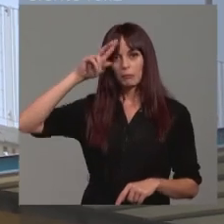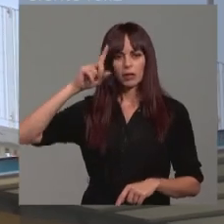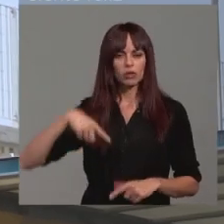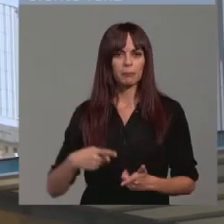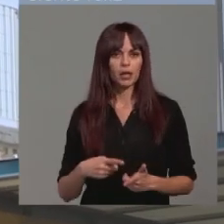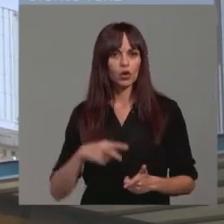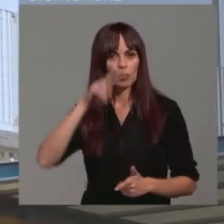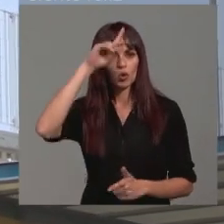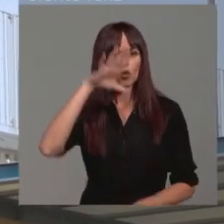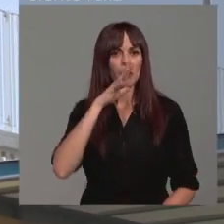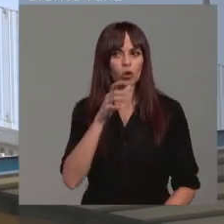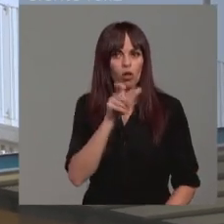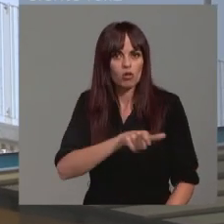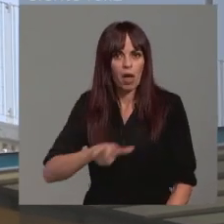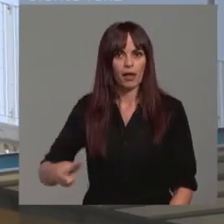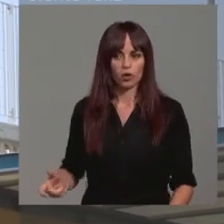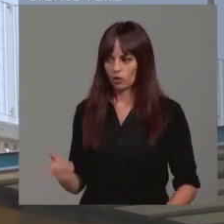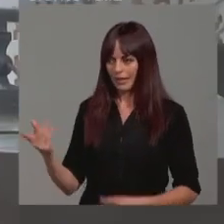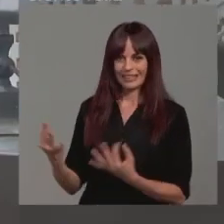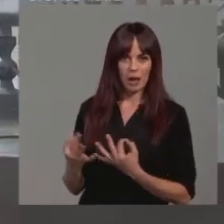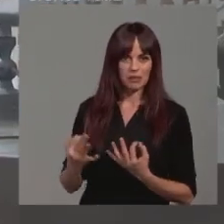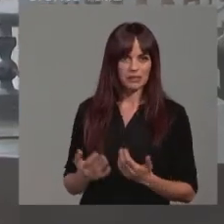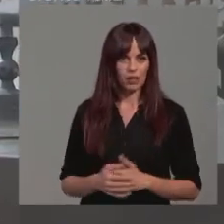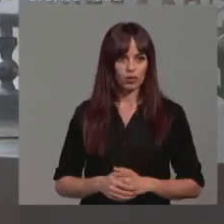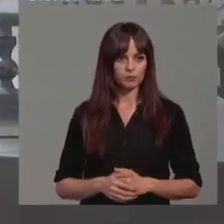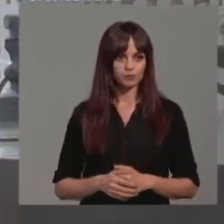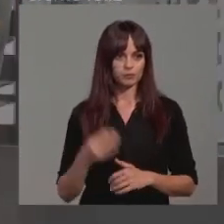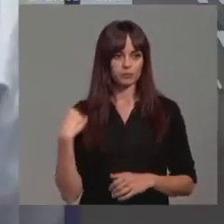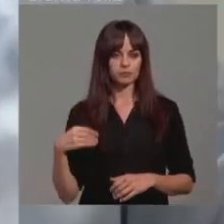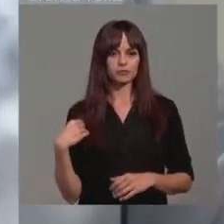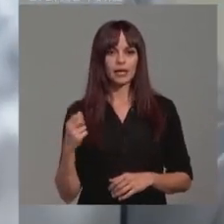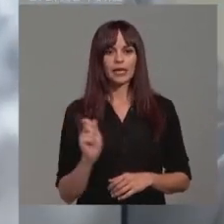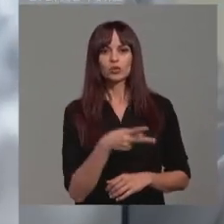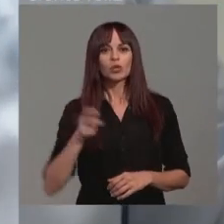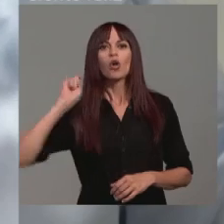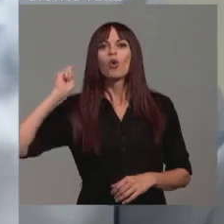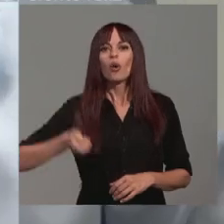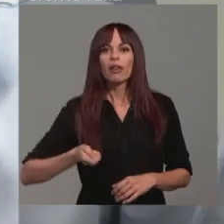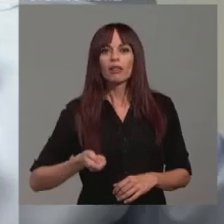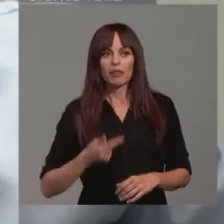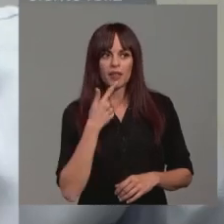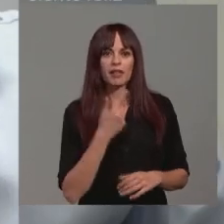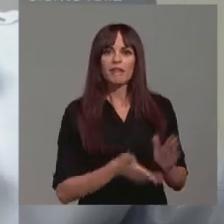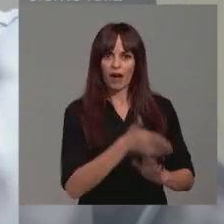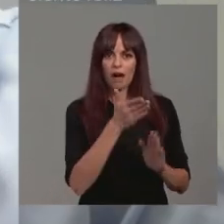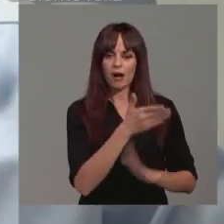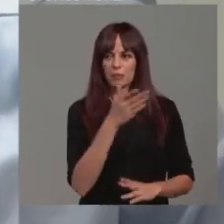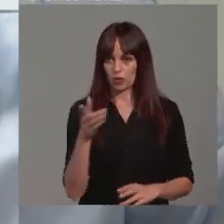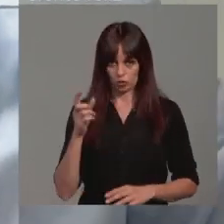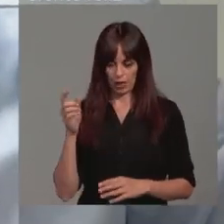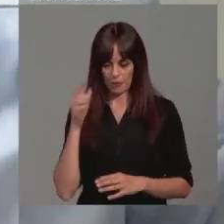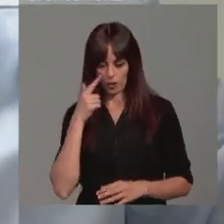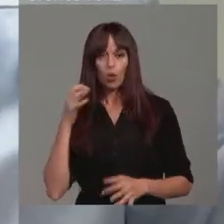como ciudadano. decir, ¿cómo aparece una Pero una cosa, ¿esa notificación del juzgado